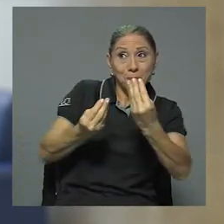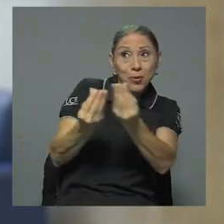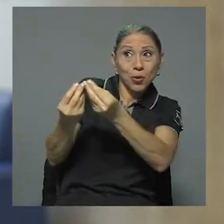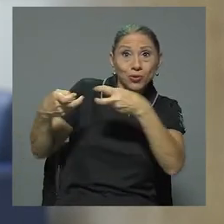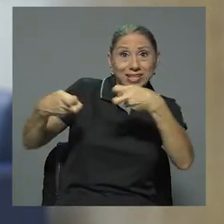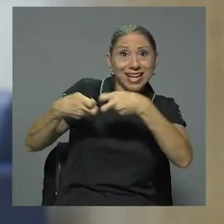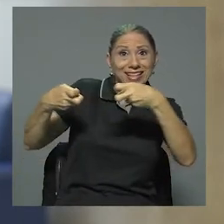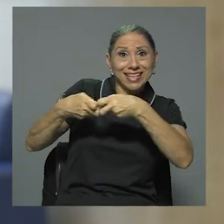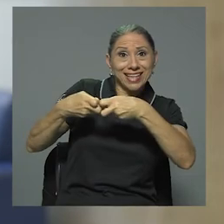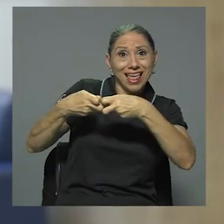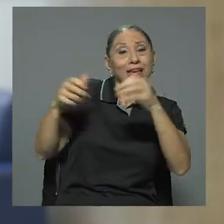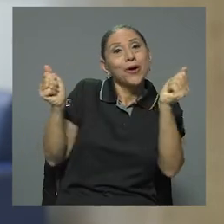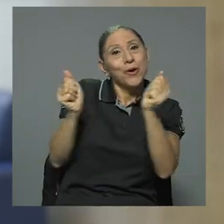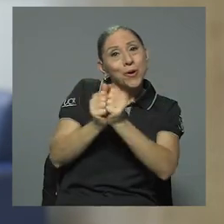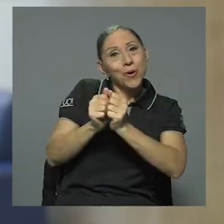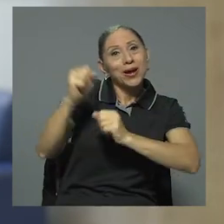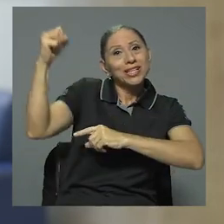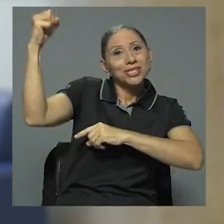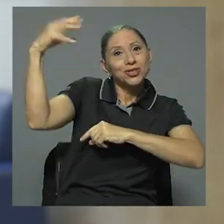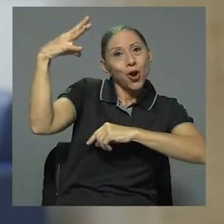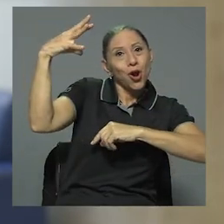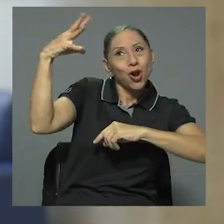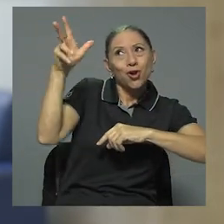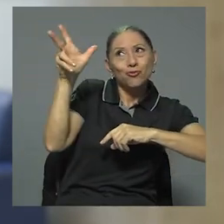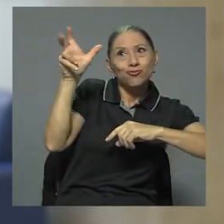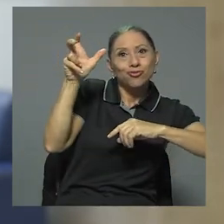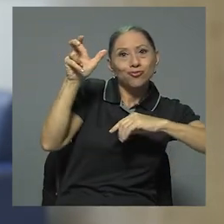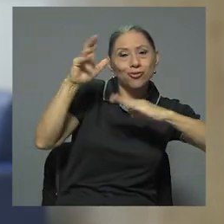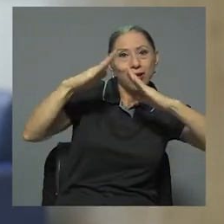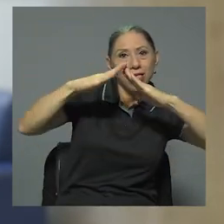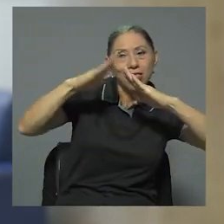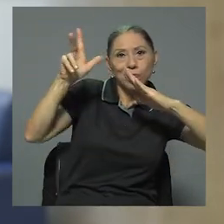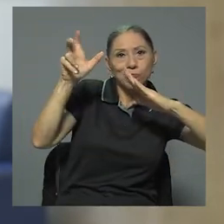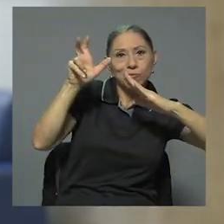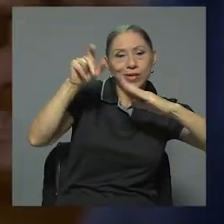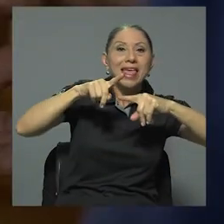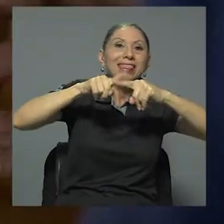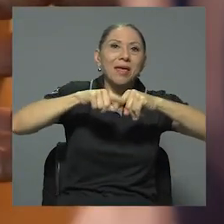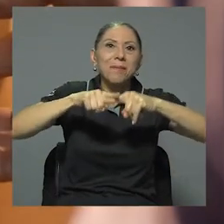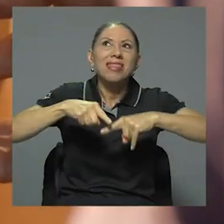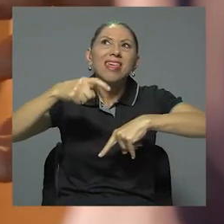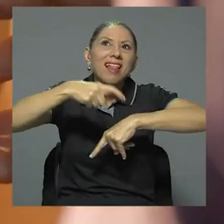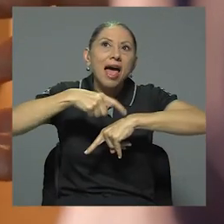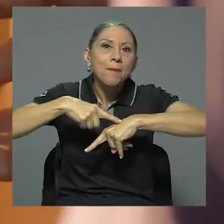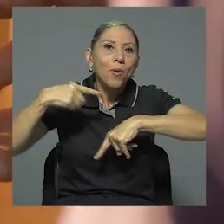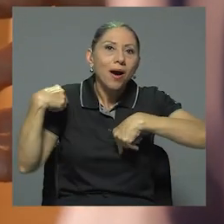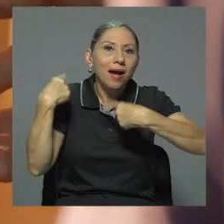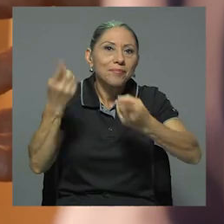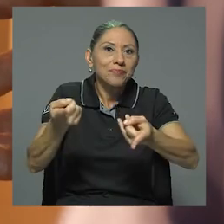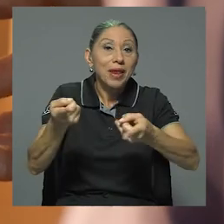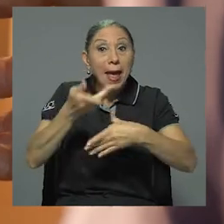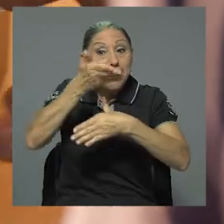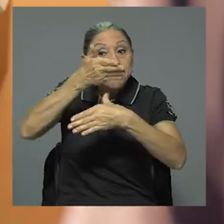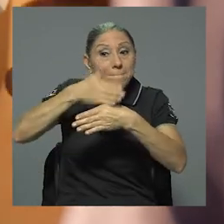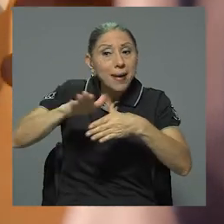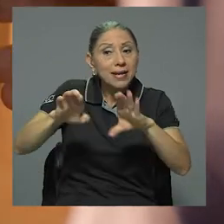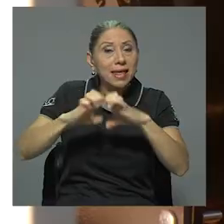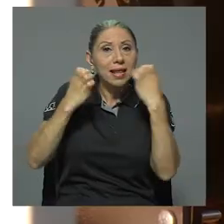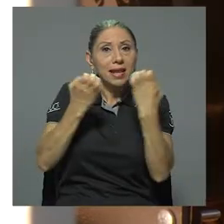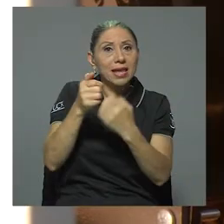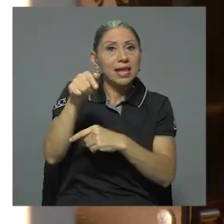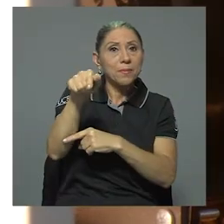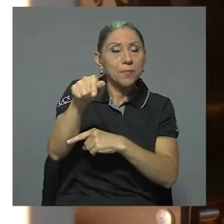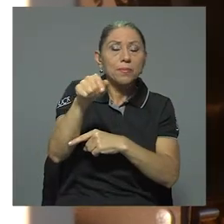lo tanto depende de la época de la estación en la que nos encontremos. Parte del equipo que conforma esta innovación